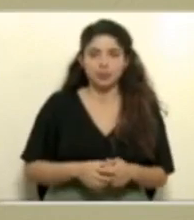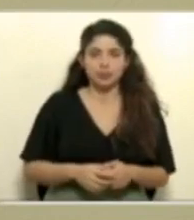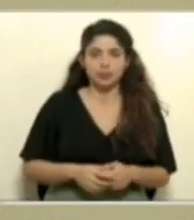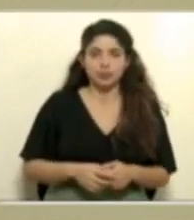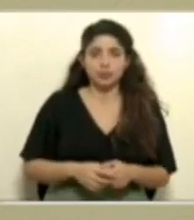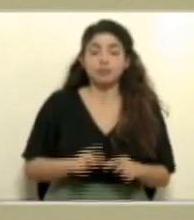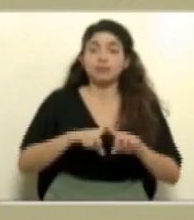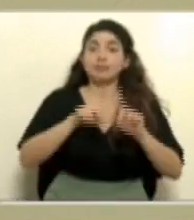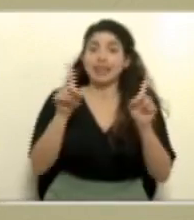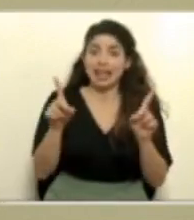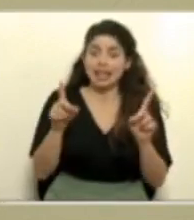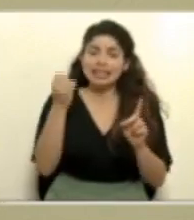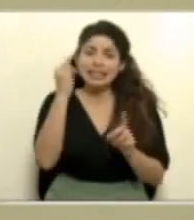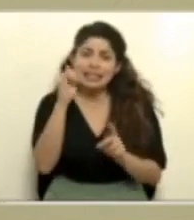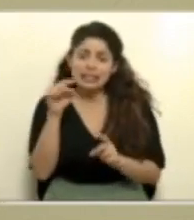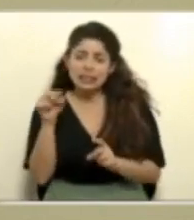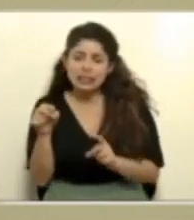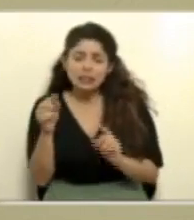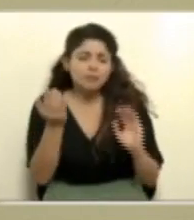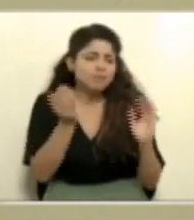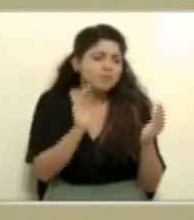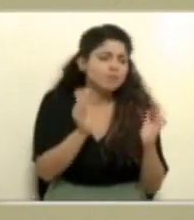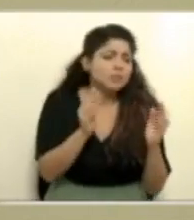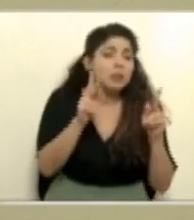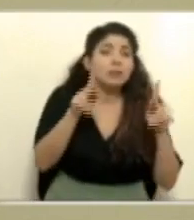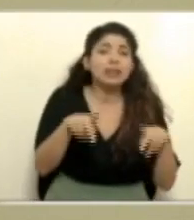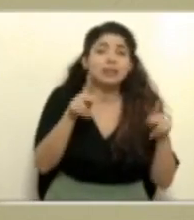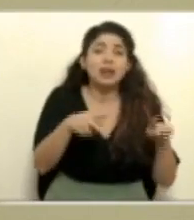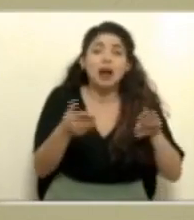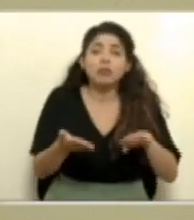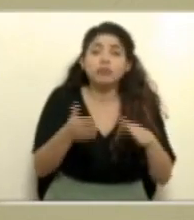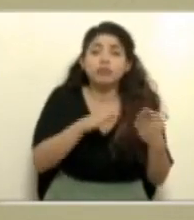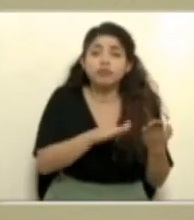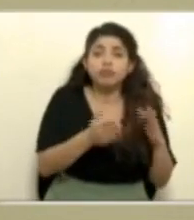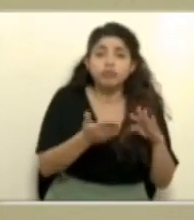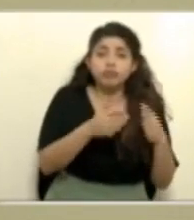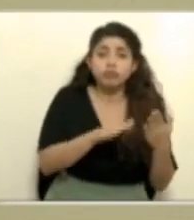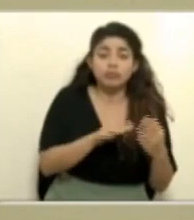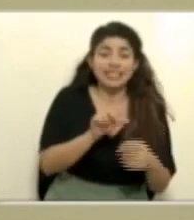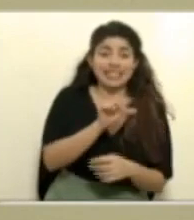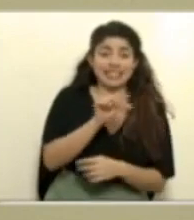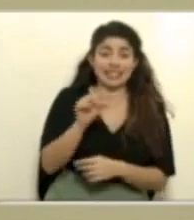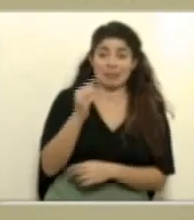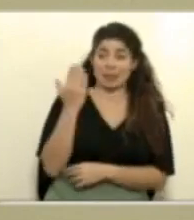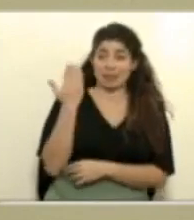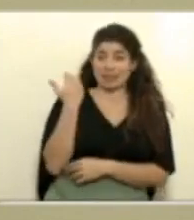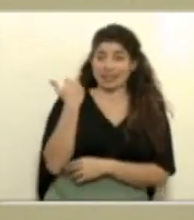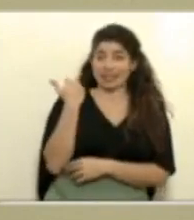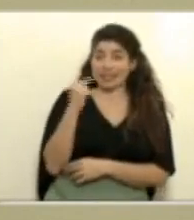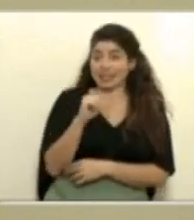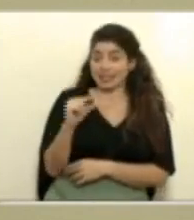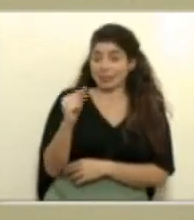Sin embargo, en relación a los fallecimientos, la semana que acaba de pasar,